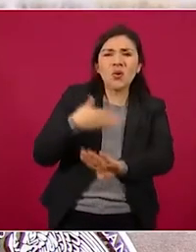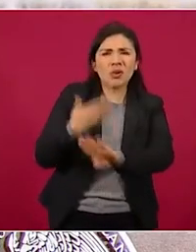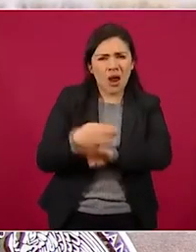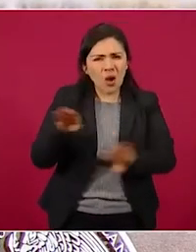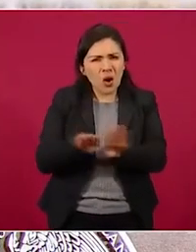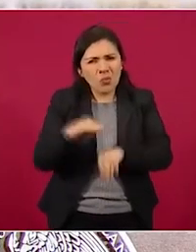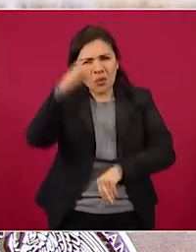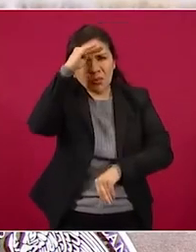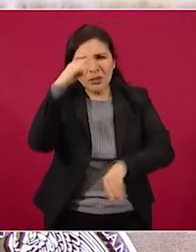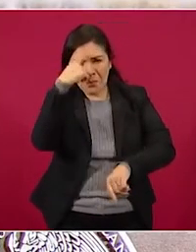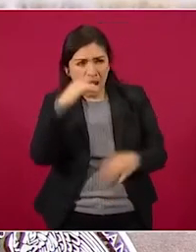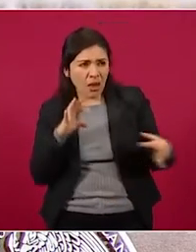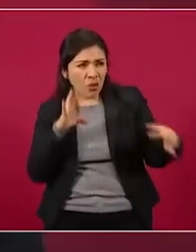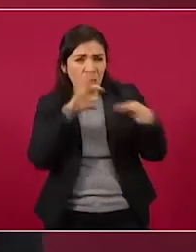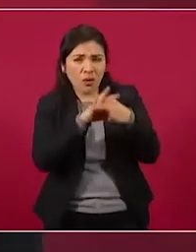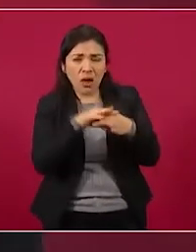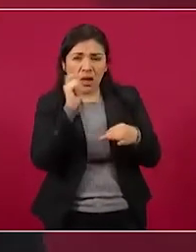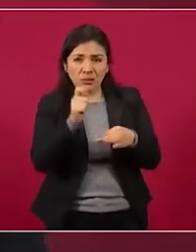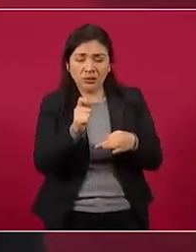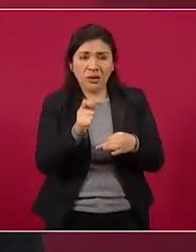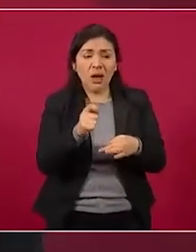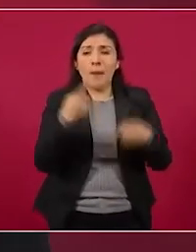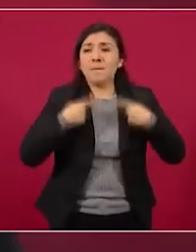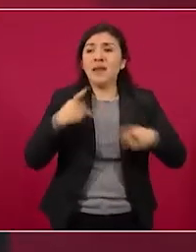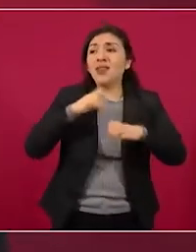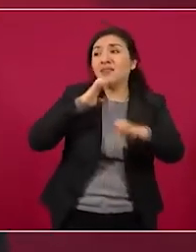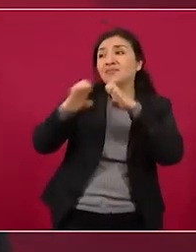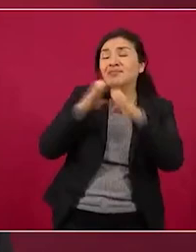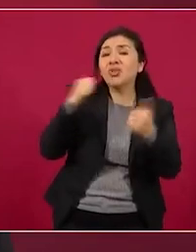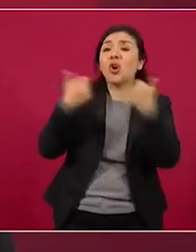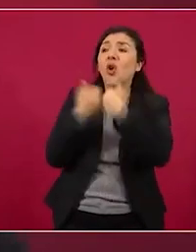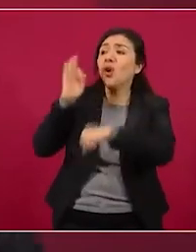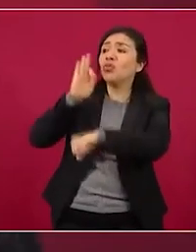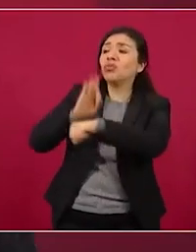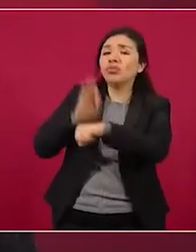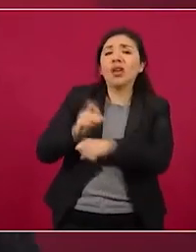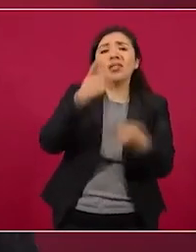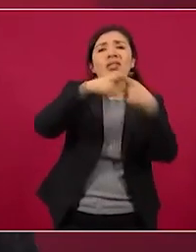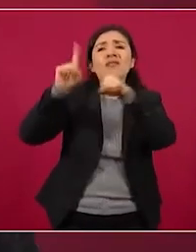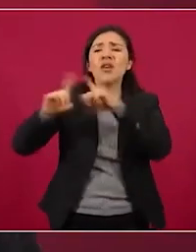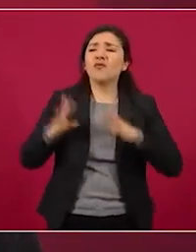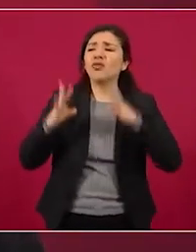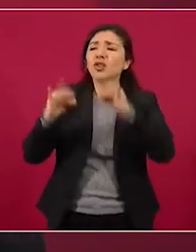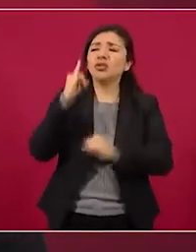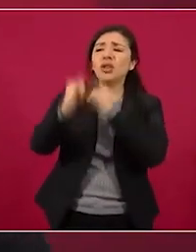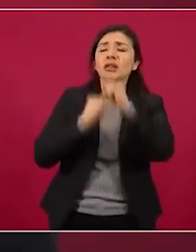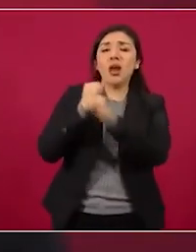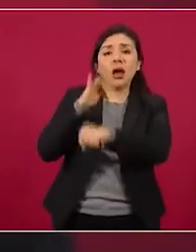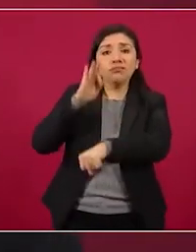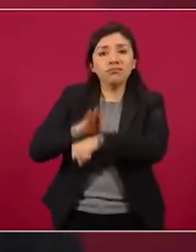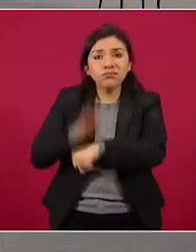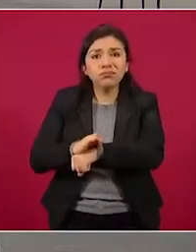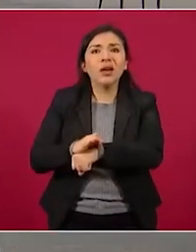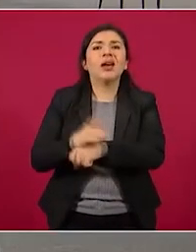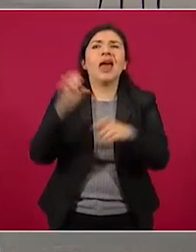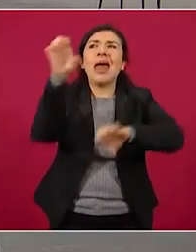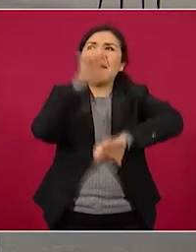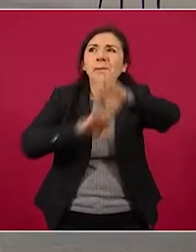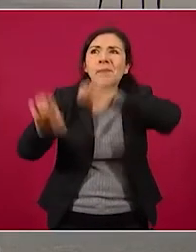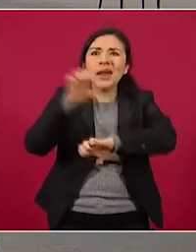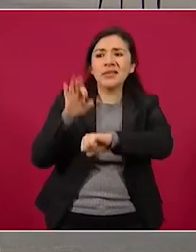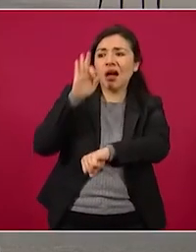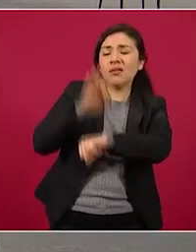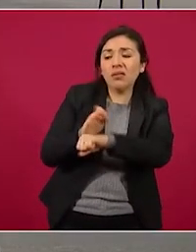de establecer una conexión entre el mundo de los comentaristas arropados por fundaciones internacionales y medios corporativos,